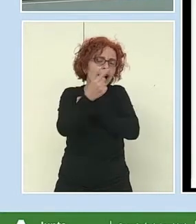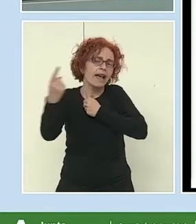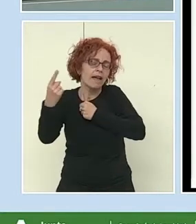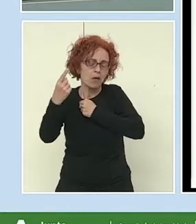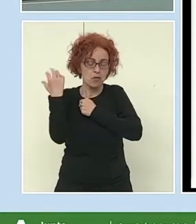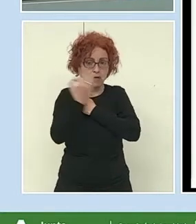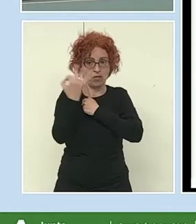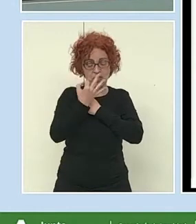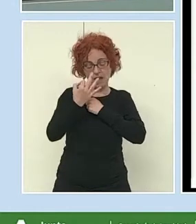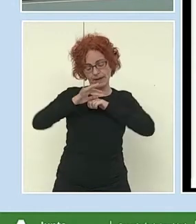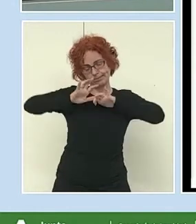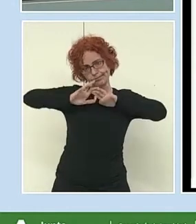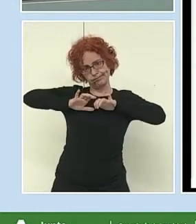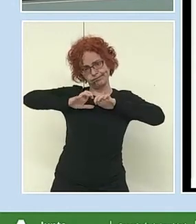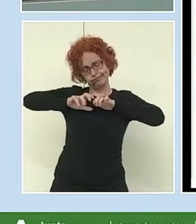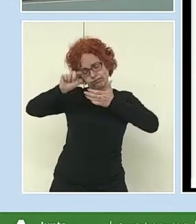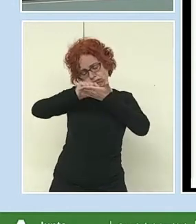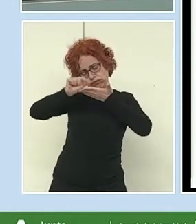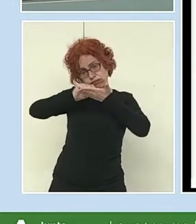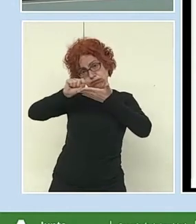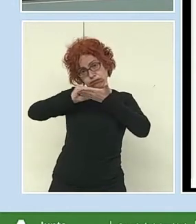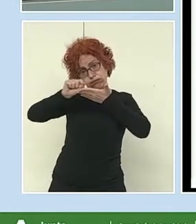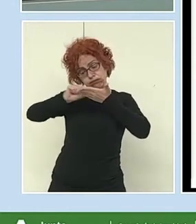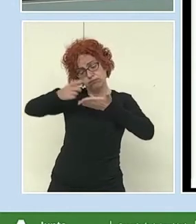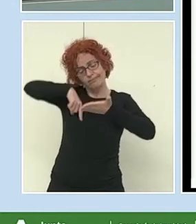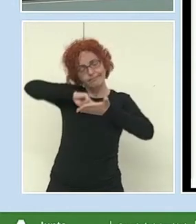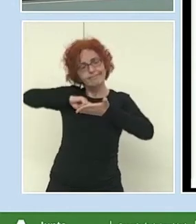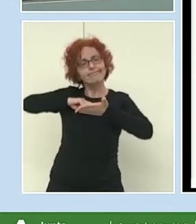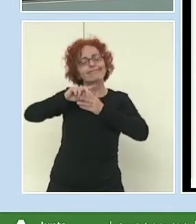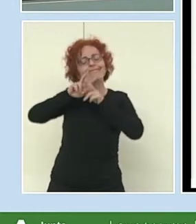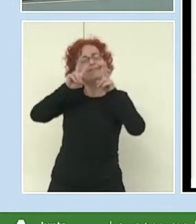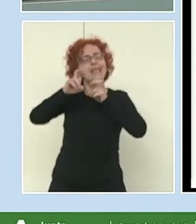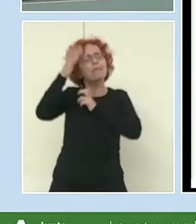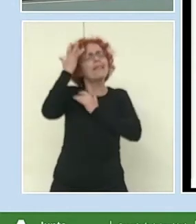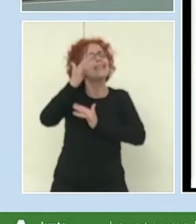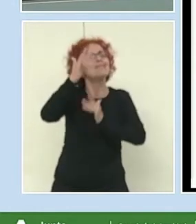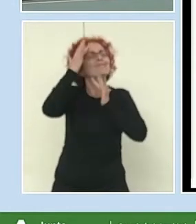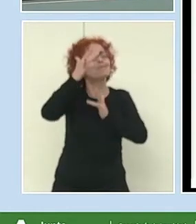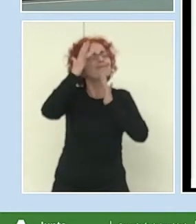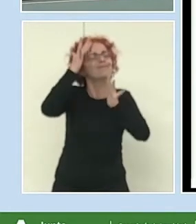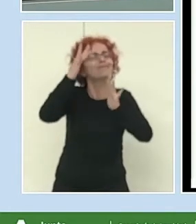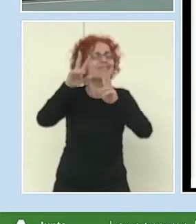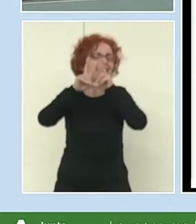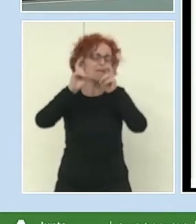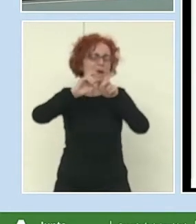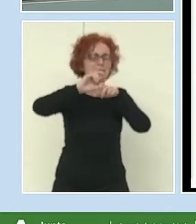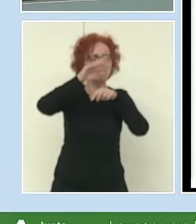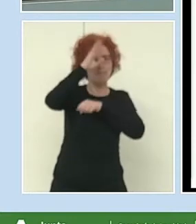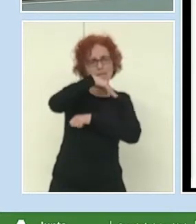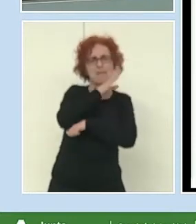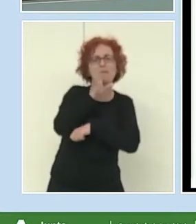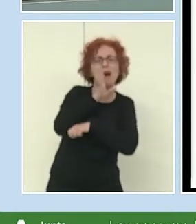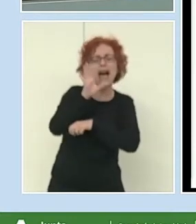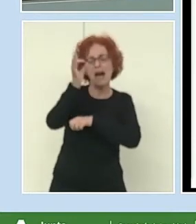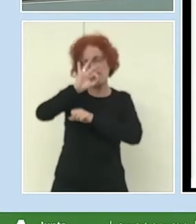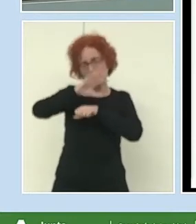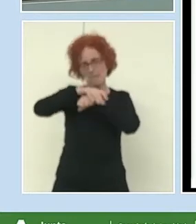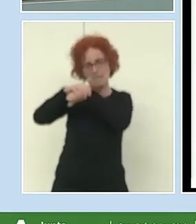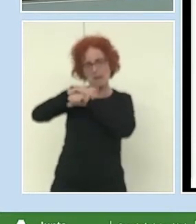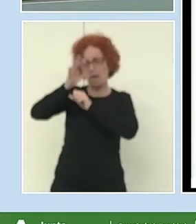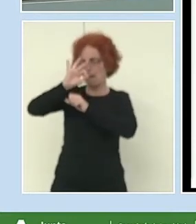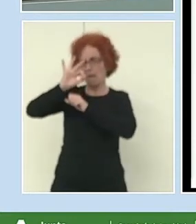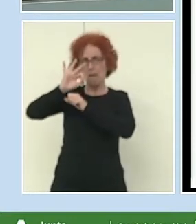a tenerla. Con lo cual, estamos trabajando esas expectativas en cuanto a amistades, familia, entorno,